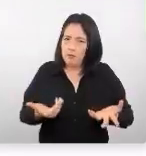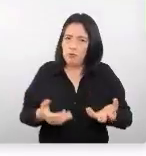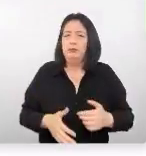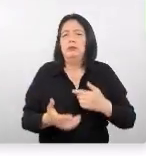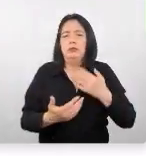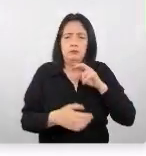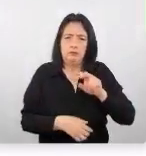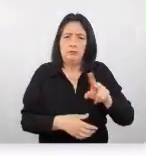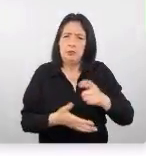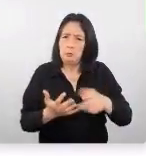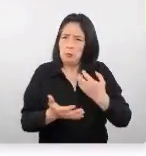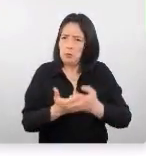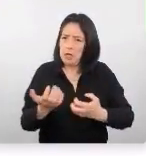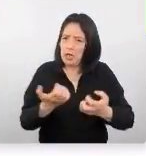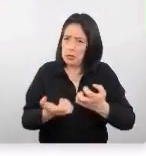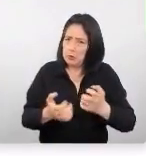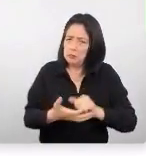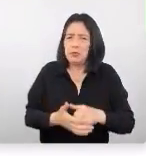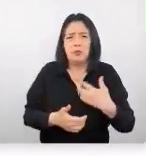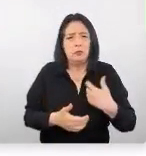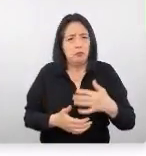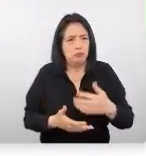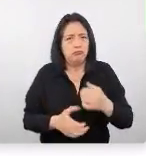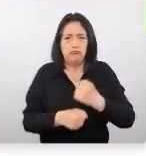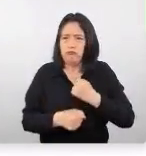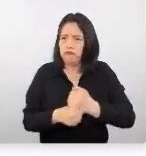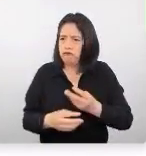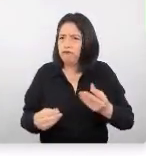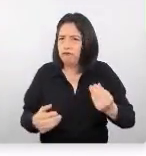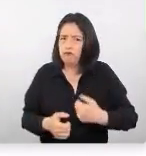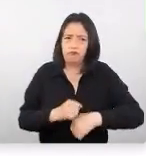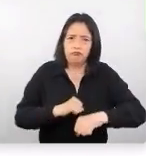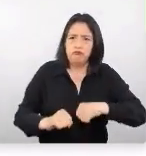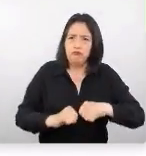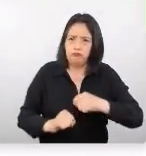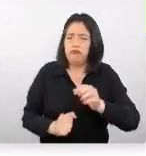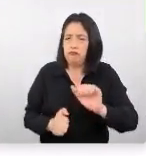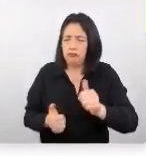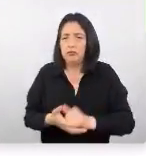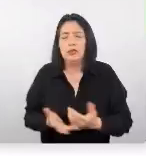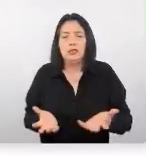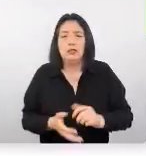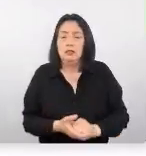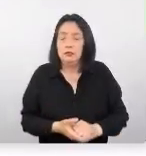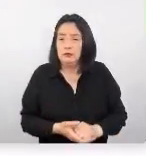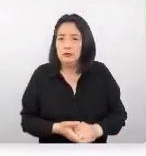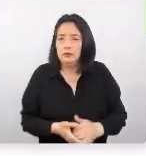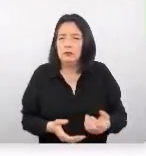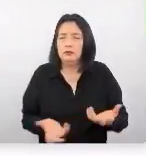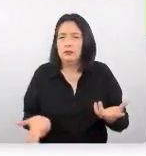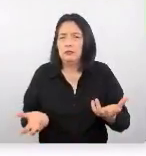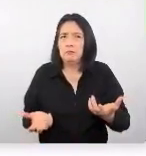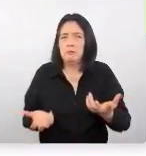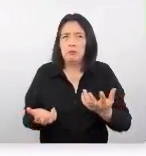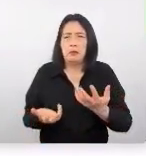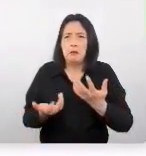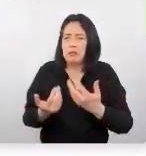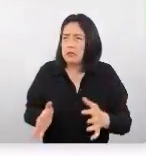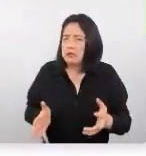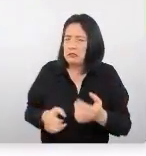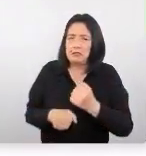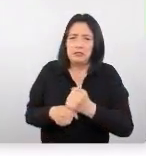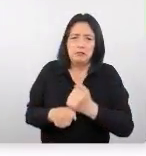viendo que es una economía bastante activa justamente la tasa de desempleo no ha sido muy